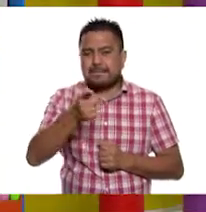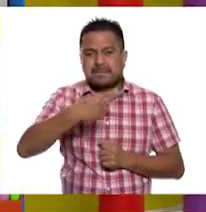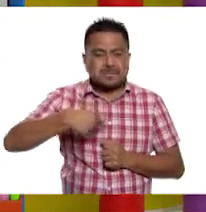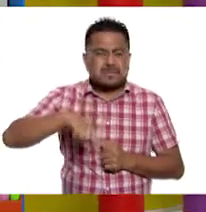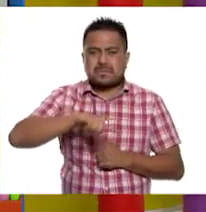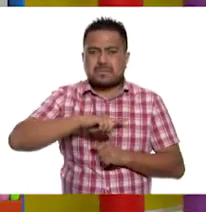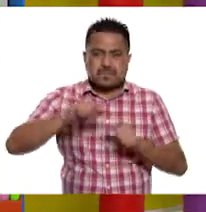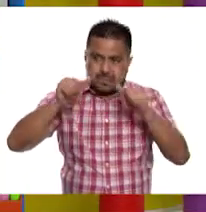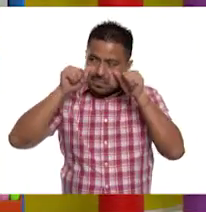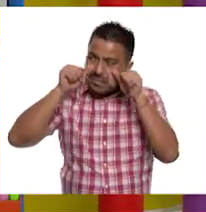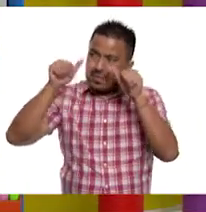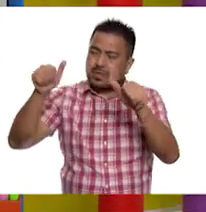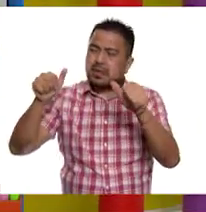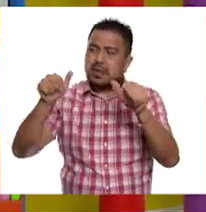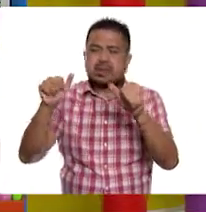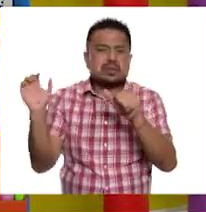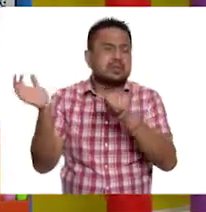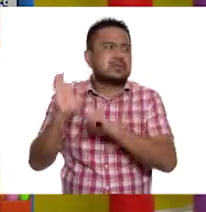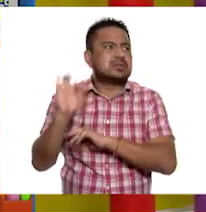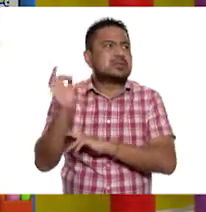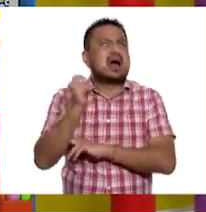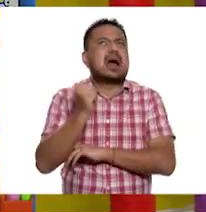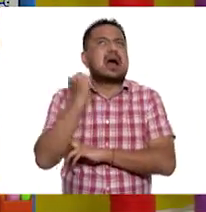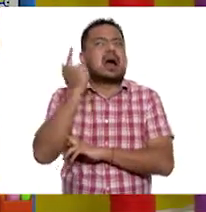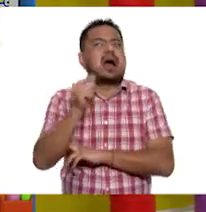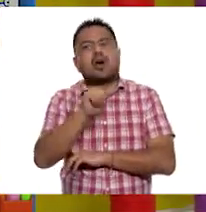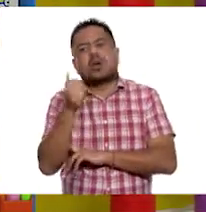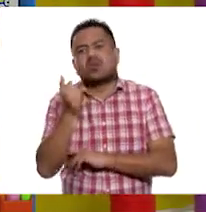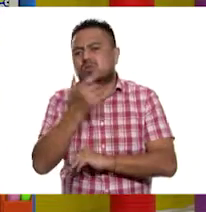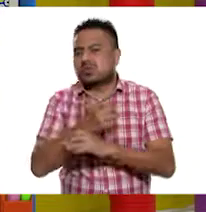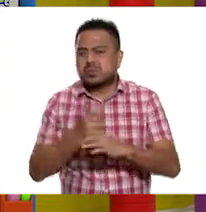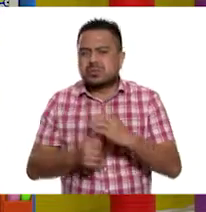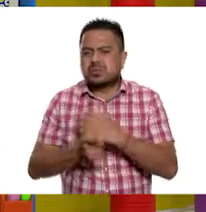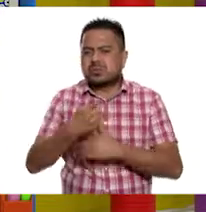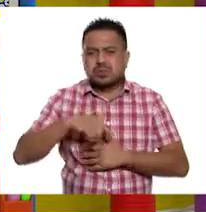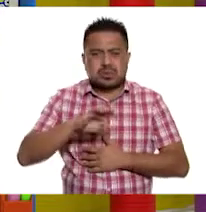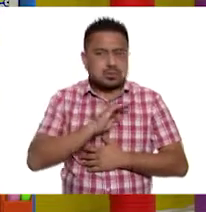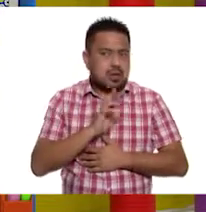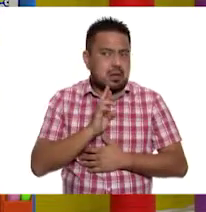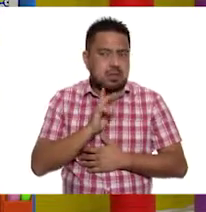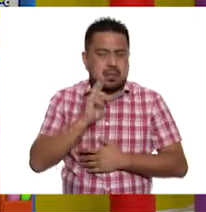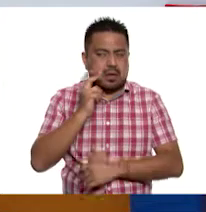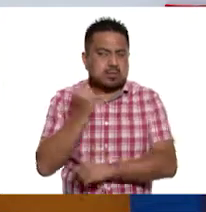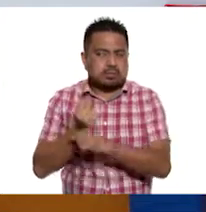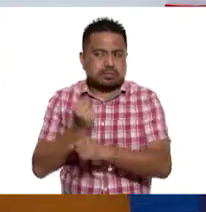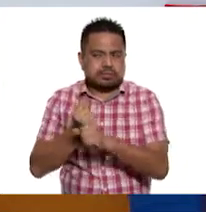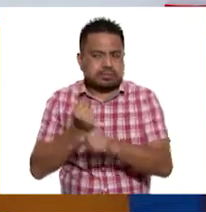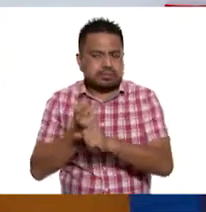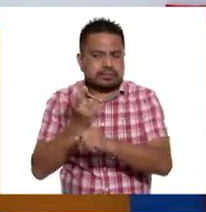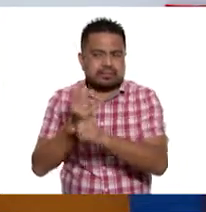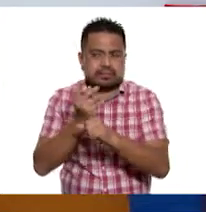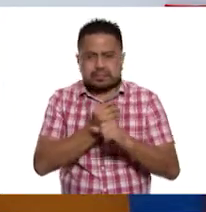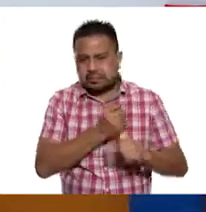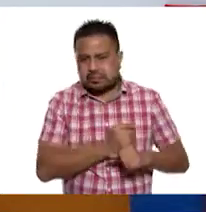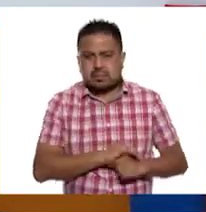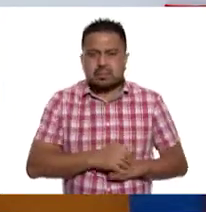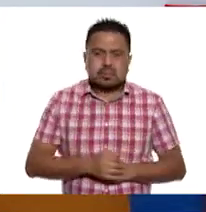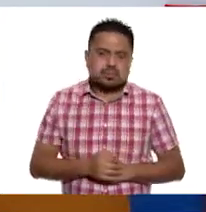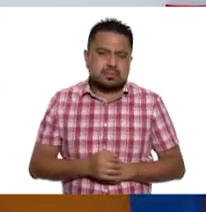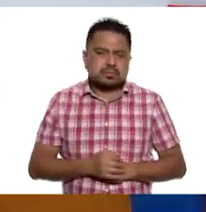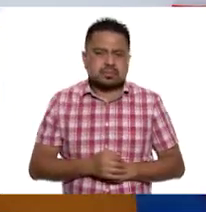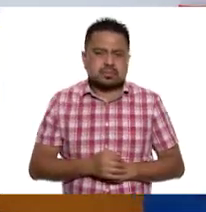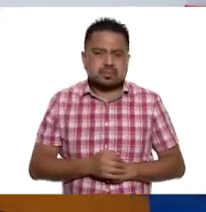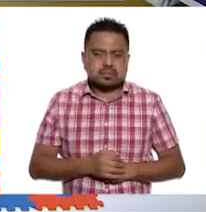atención para ver si hay alguna otra cosa que podamos mejorar, ¿verdad? Claro. Muy bien. Empezamos.